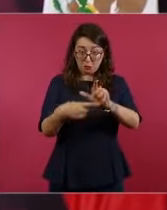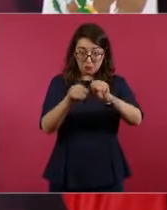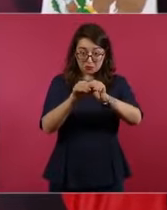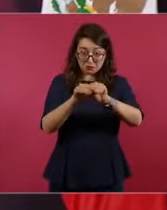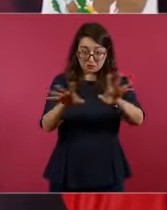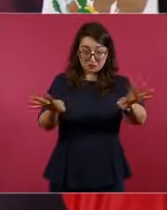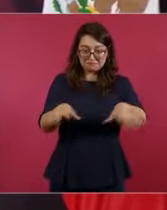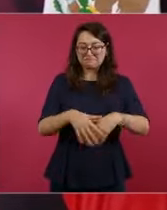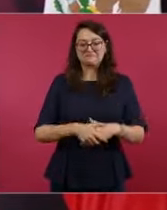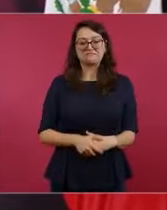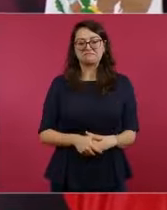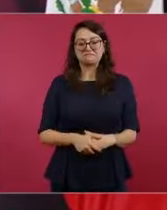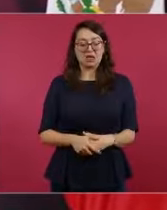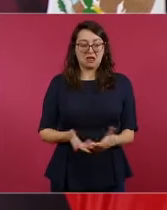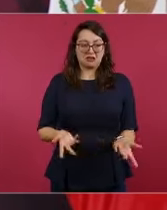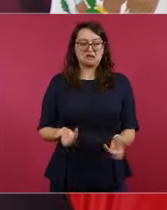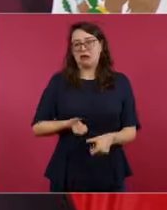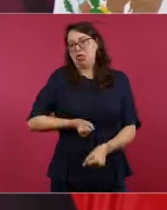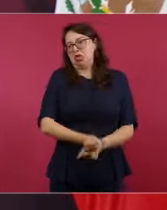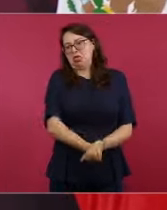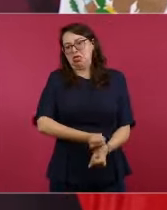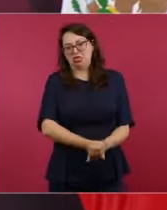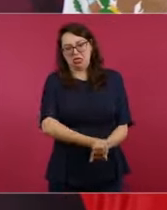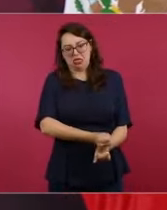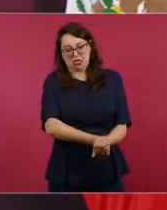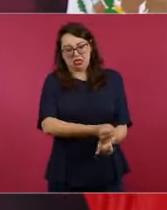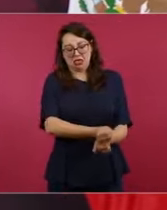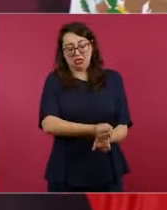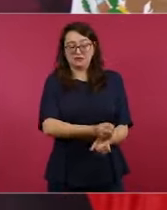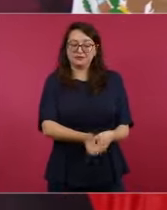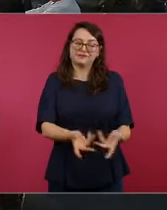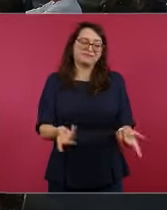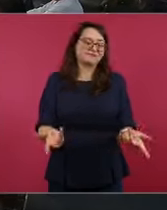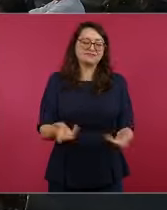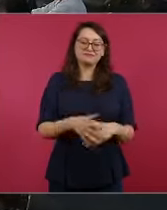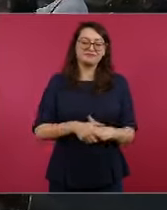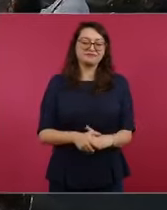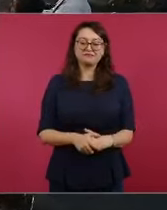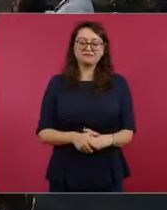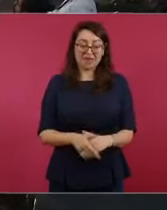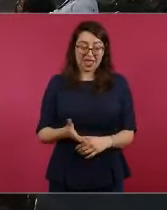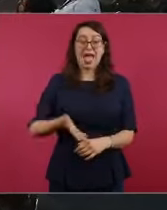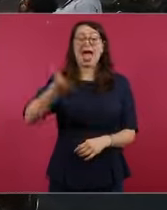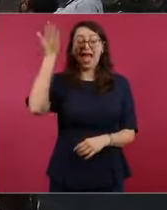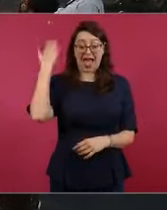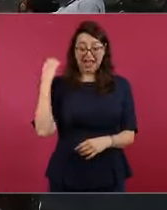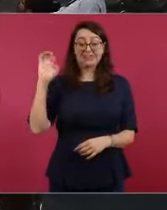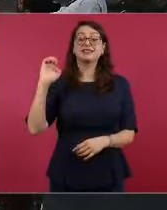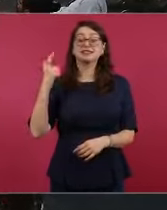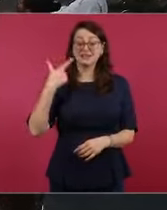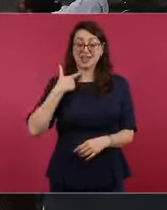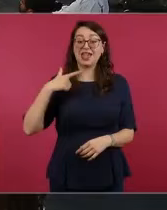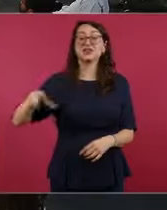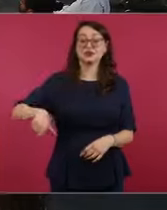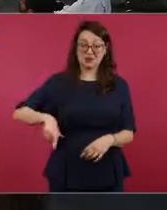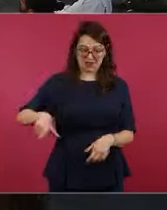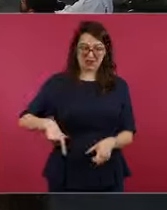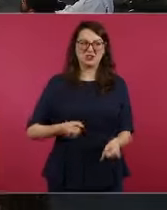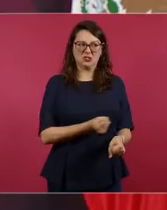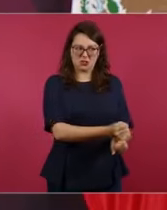no torturamos, como se hacía antes y en el universal